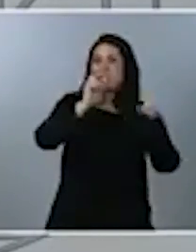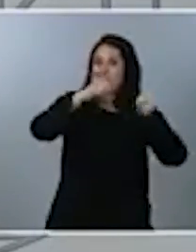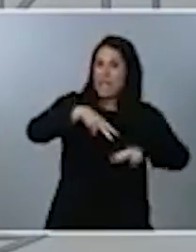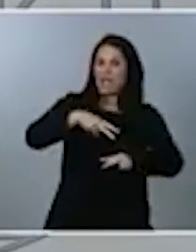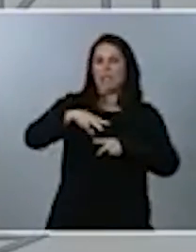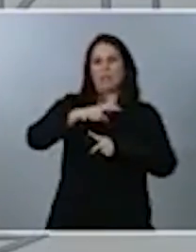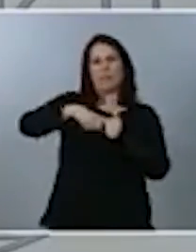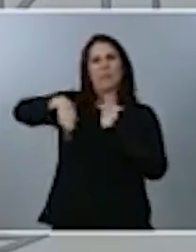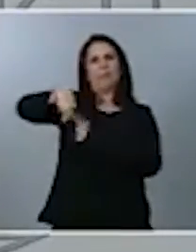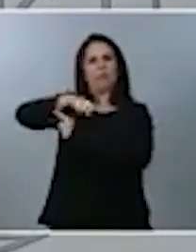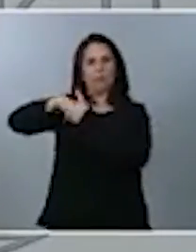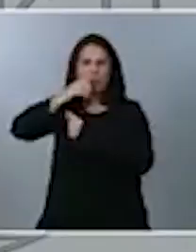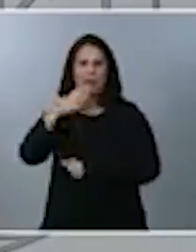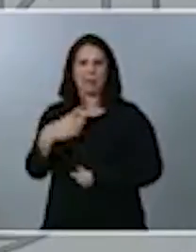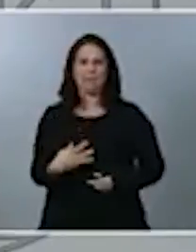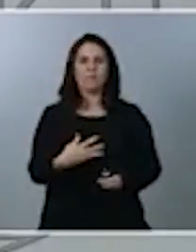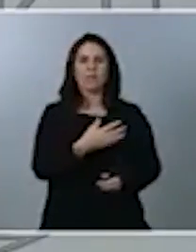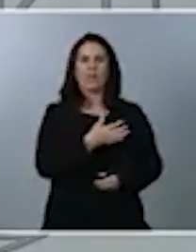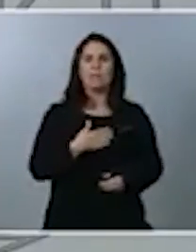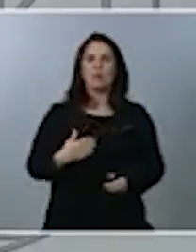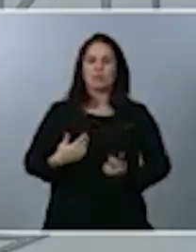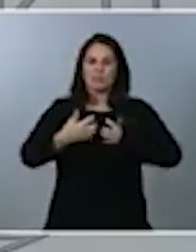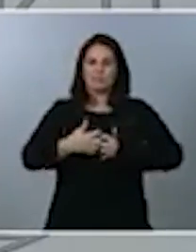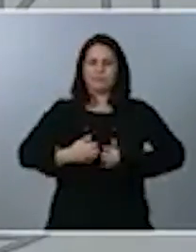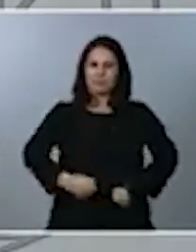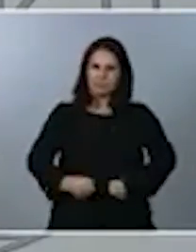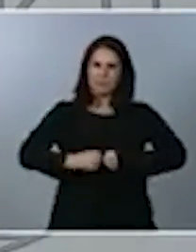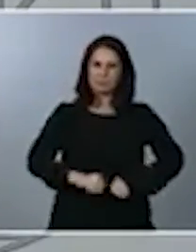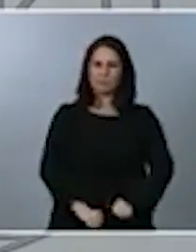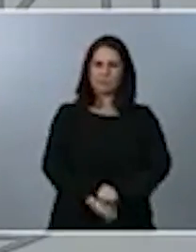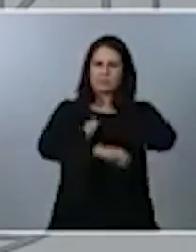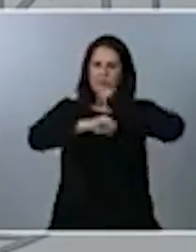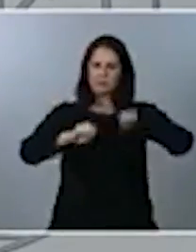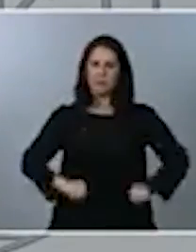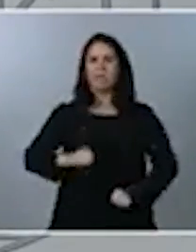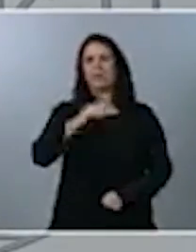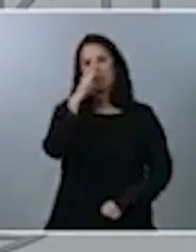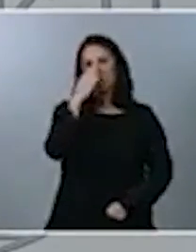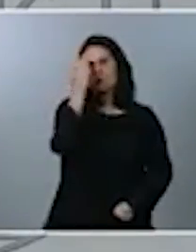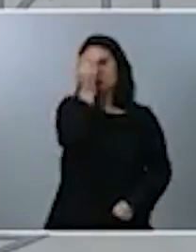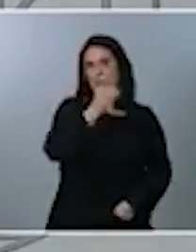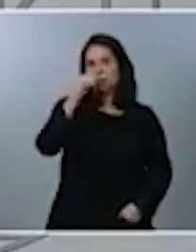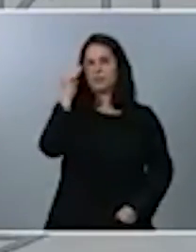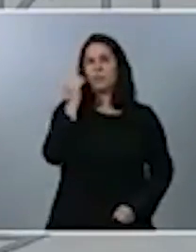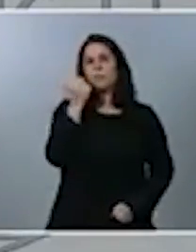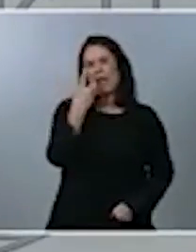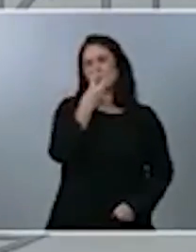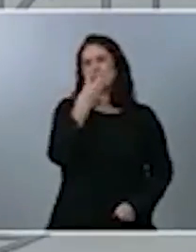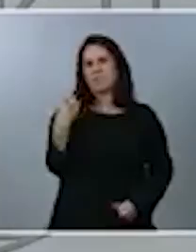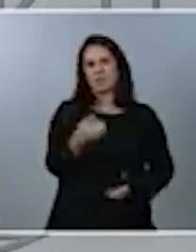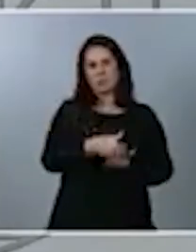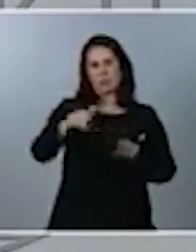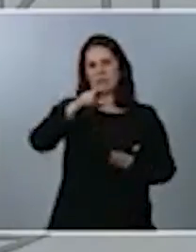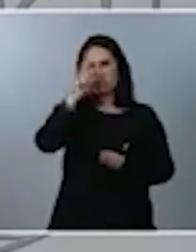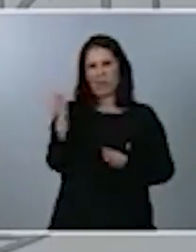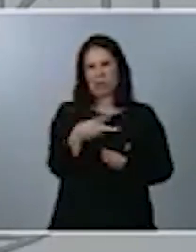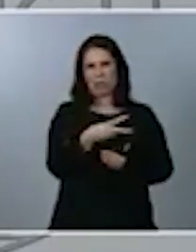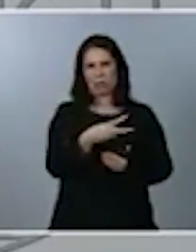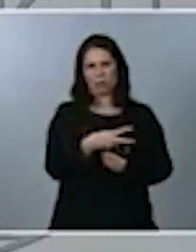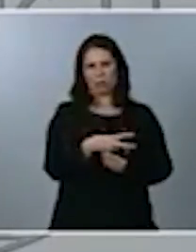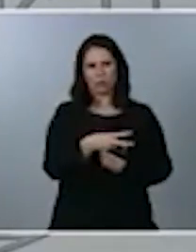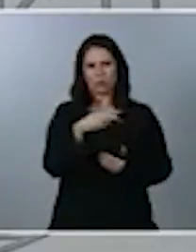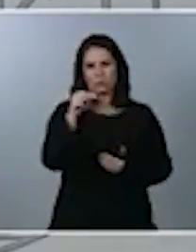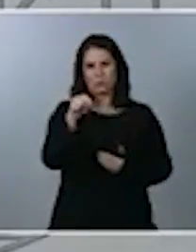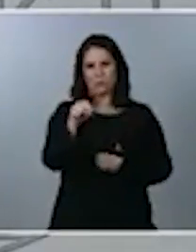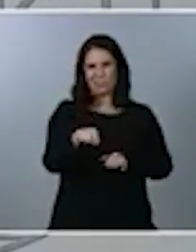ganen músculo, de ahí que se contemple un incremento de más de 1.300 millones de euros en el aspecto